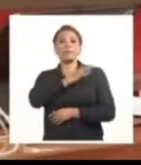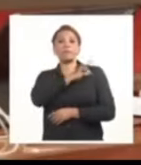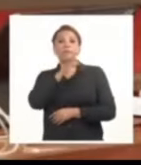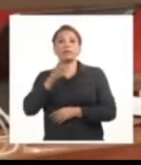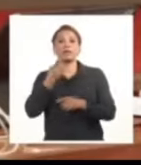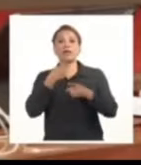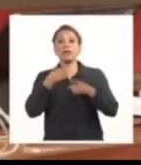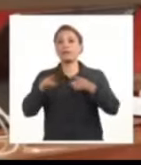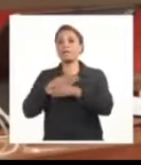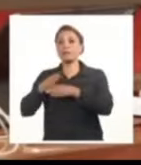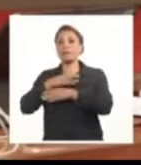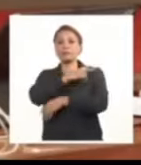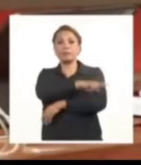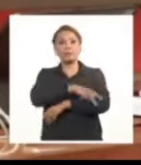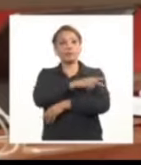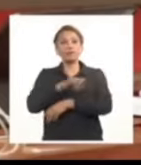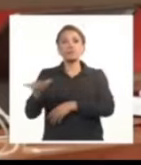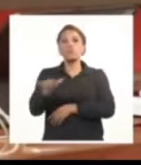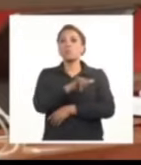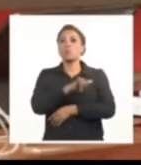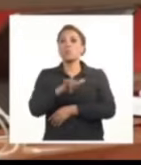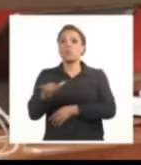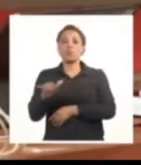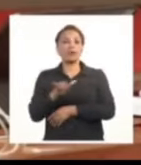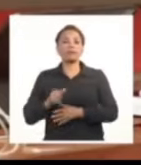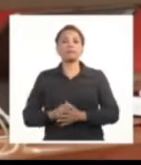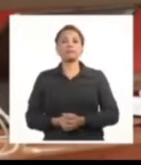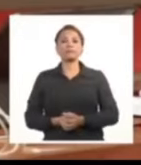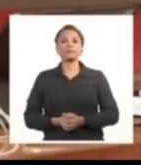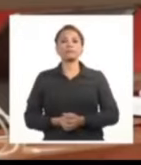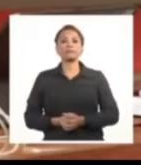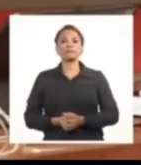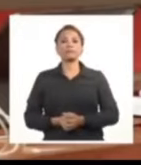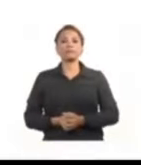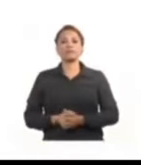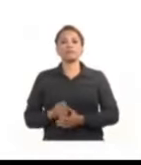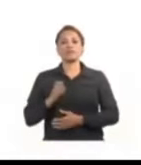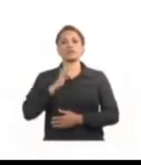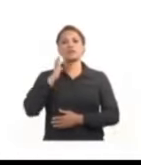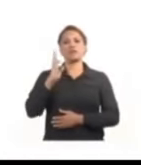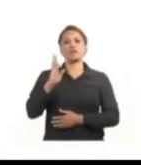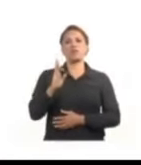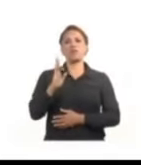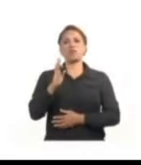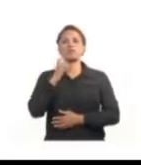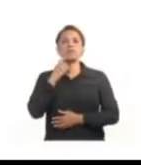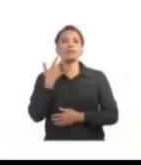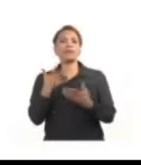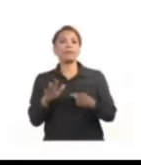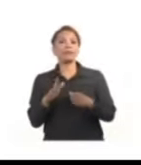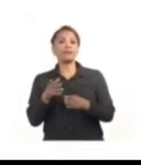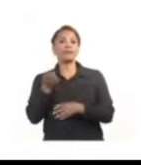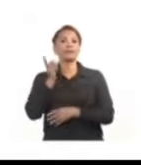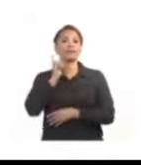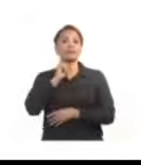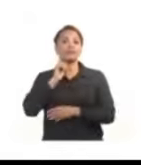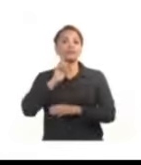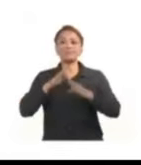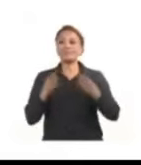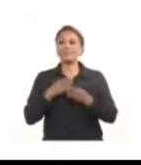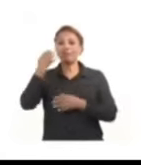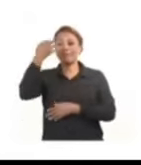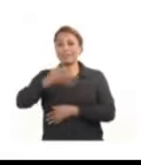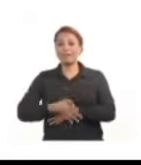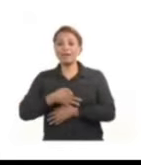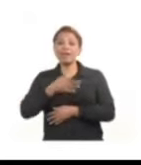países del hemisferio en pie de igualdad entre la soberbia el temor para que se escuchen verdades incómodas el empeño